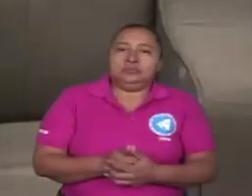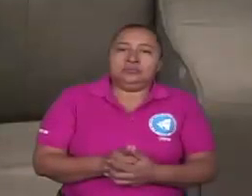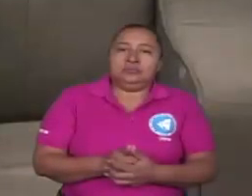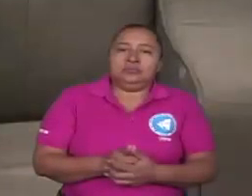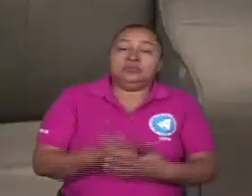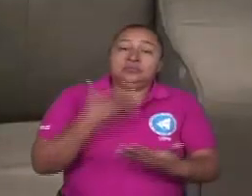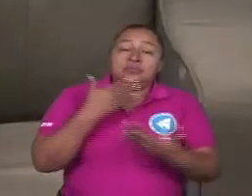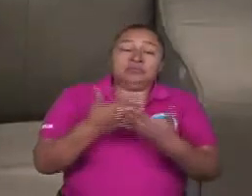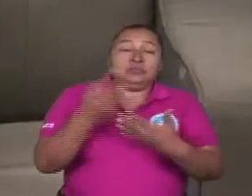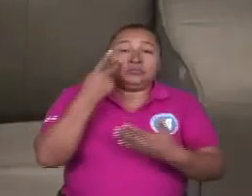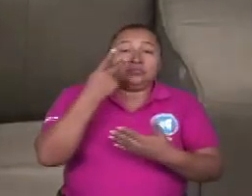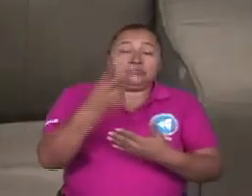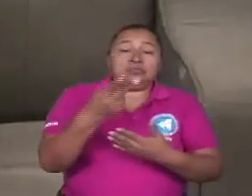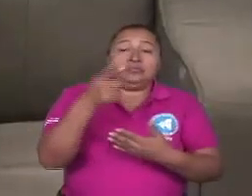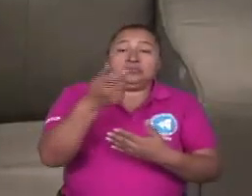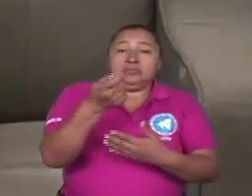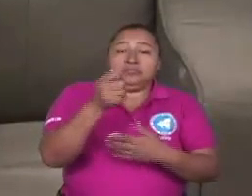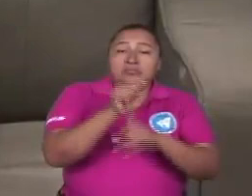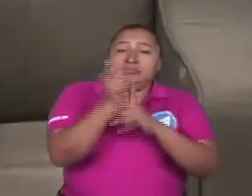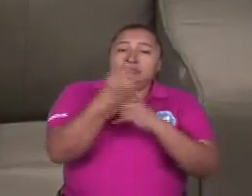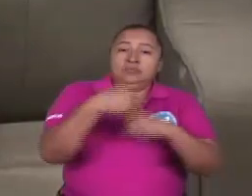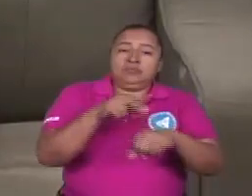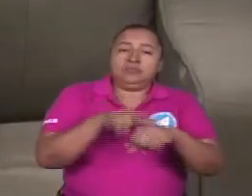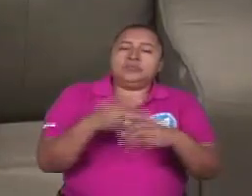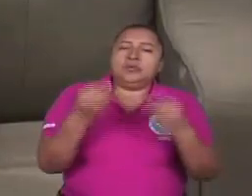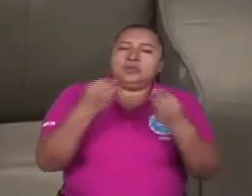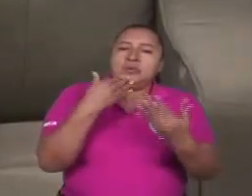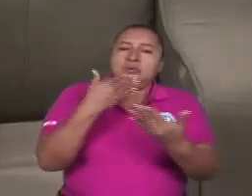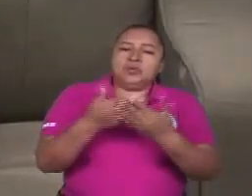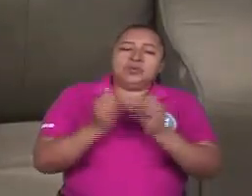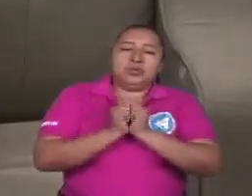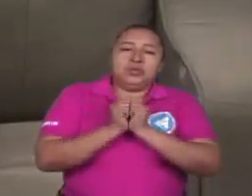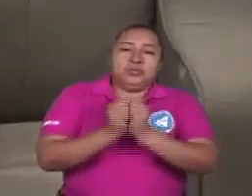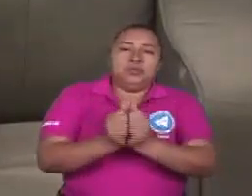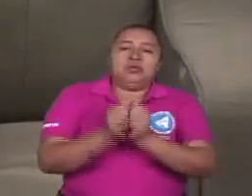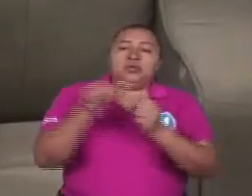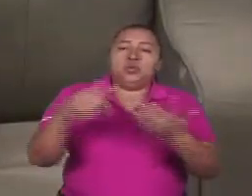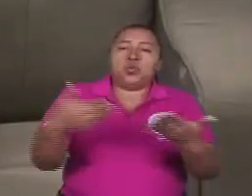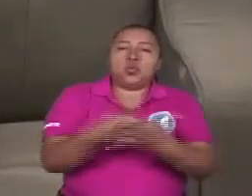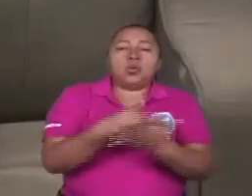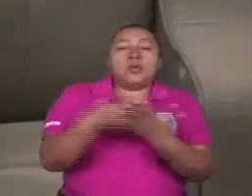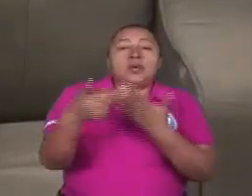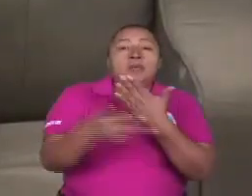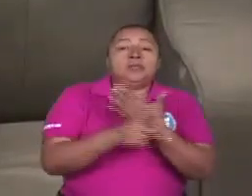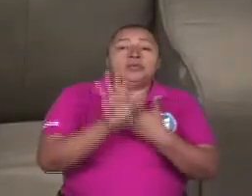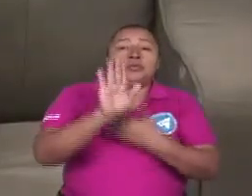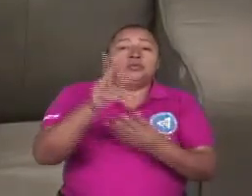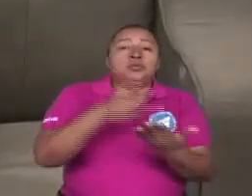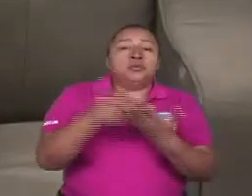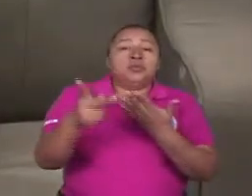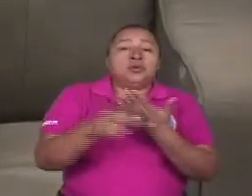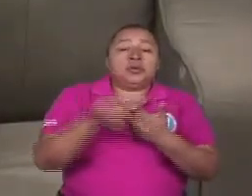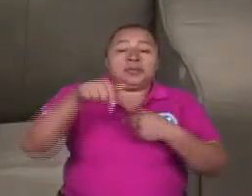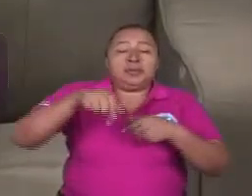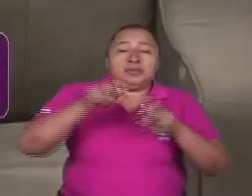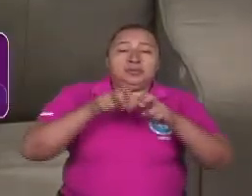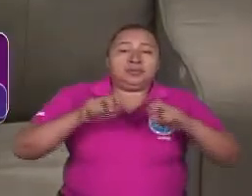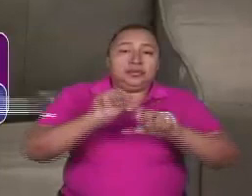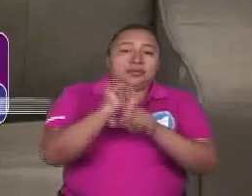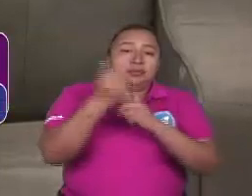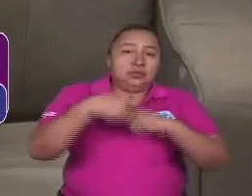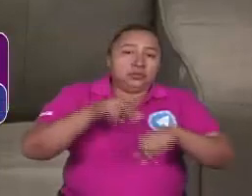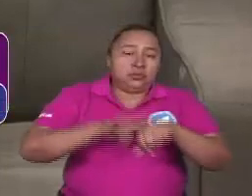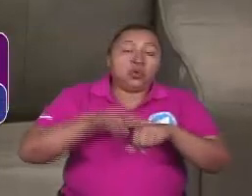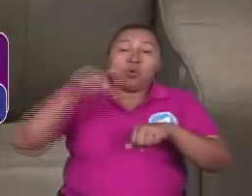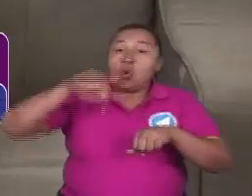Gracias por estar en sintonía del canal parlamentario y muchas gracias por acompañarnos en una nueva edición de su programa desde el Parlamento. En esta